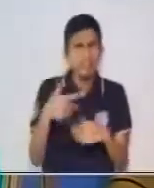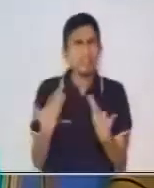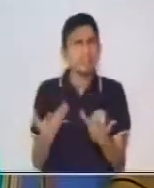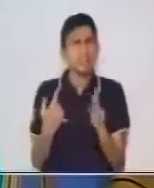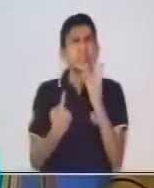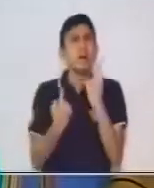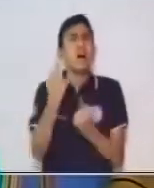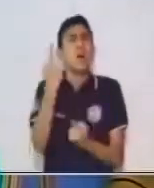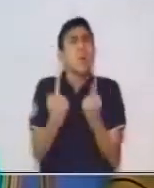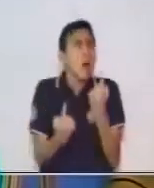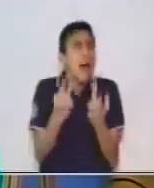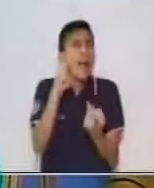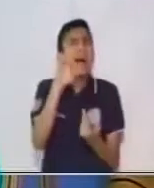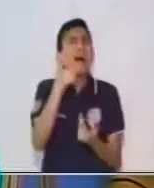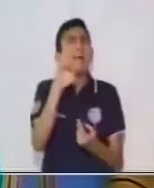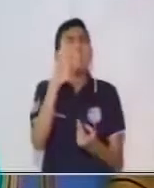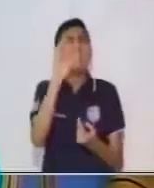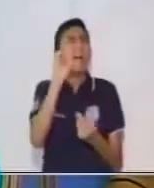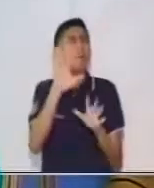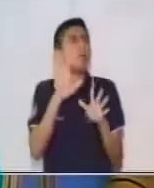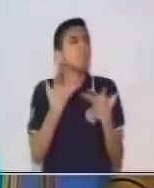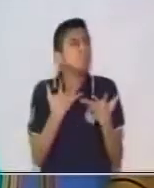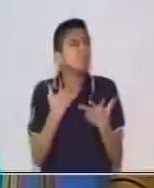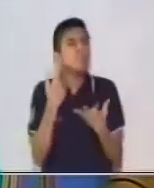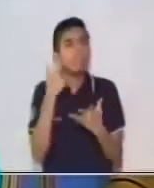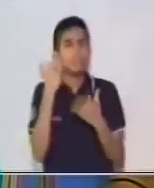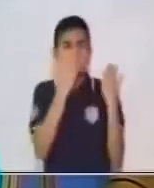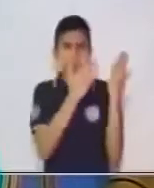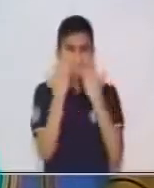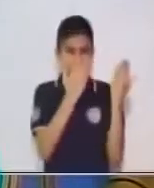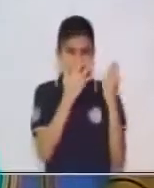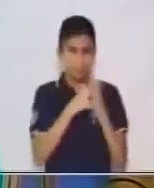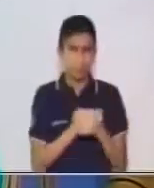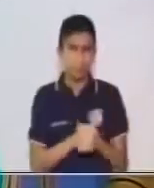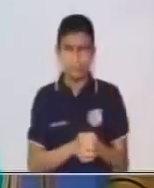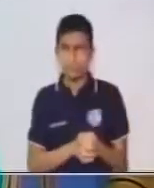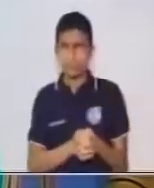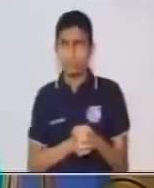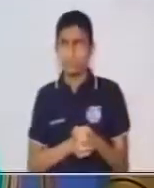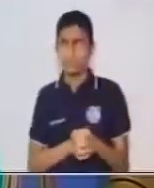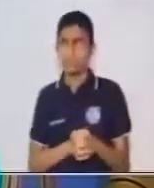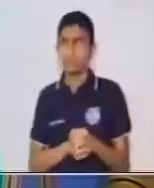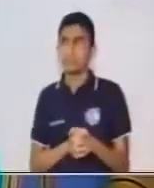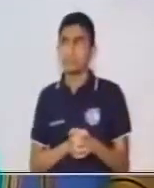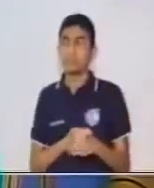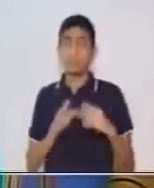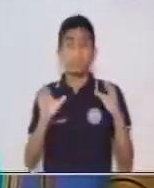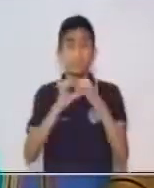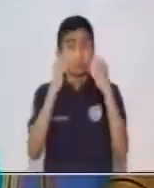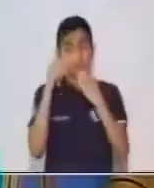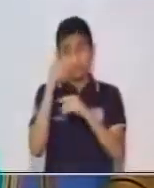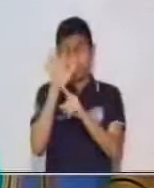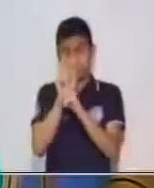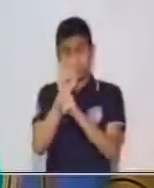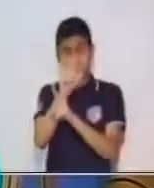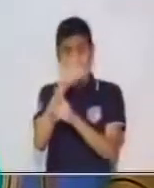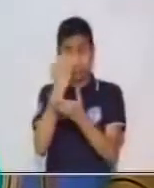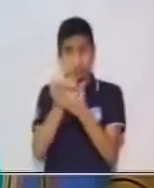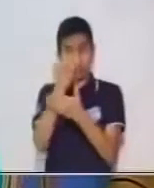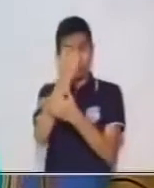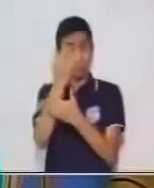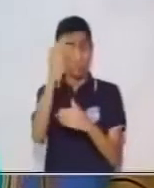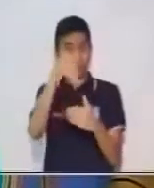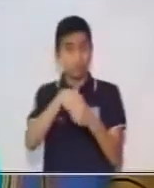el verbo? Por supuesto, va a ser estudia. Entonces, logramos evidenciar que